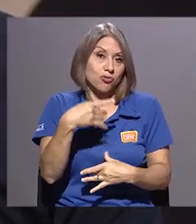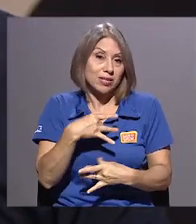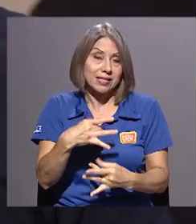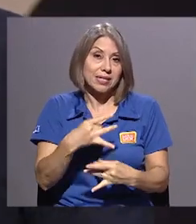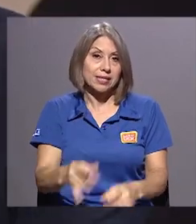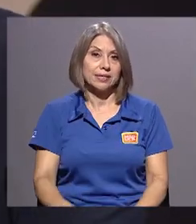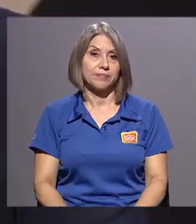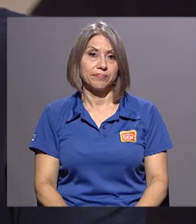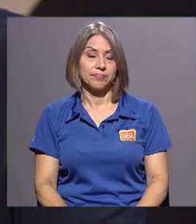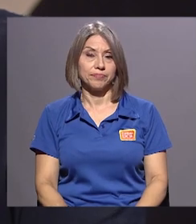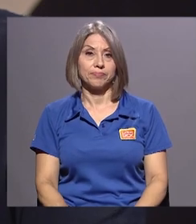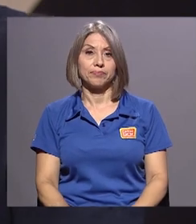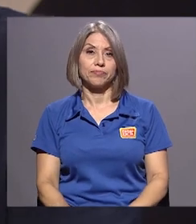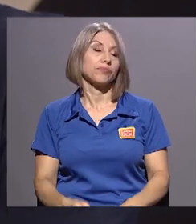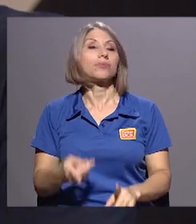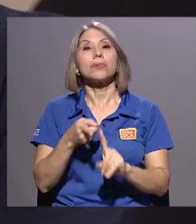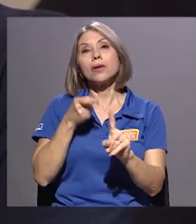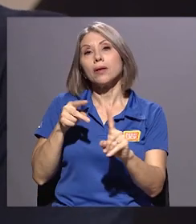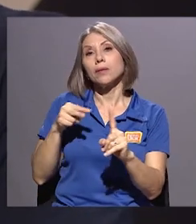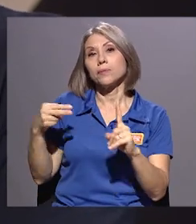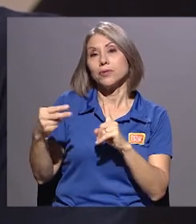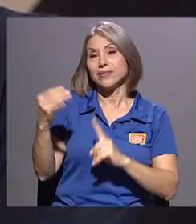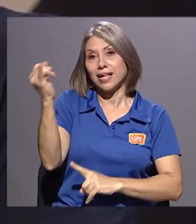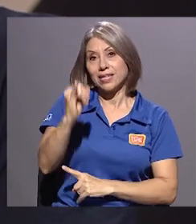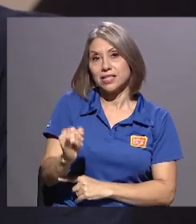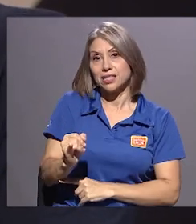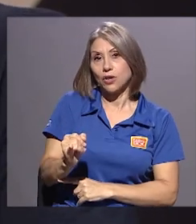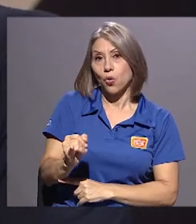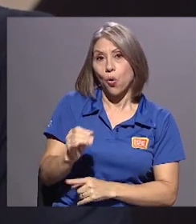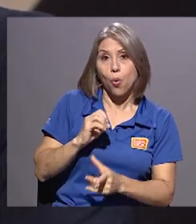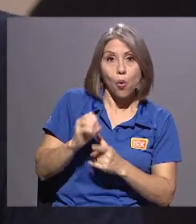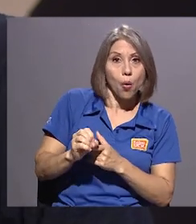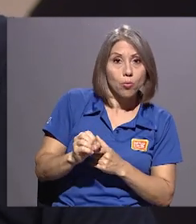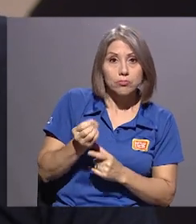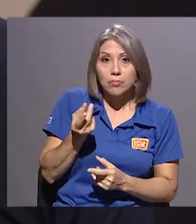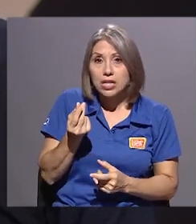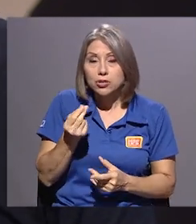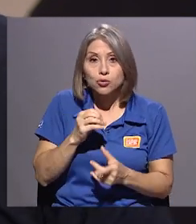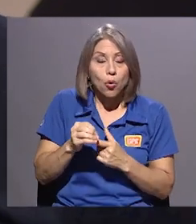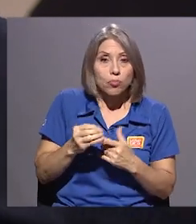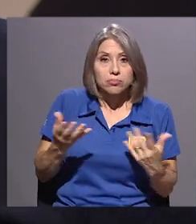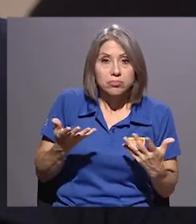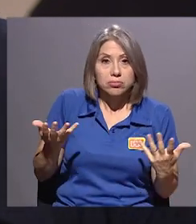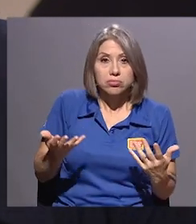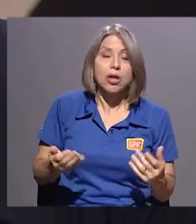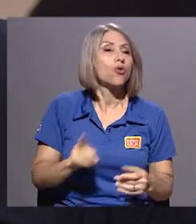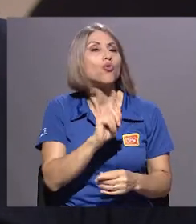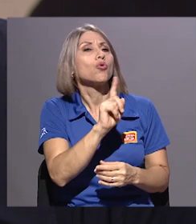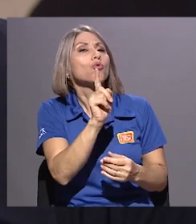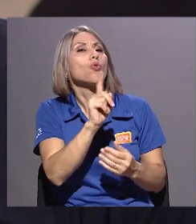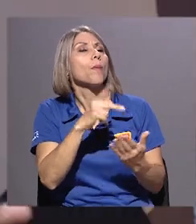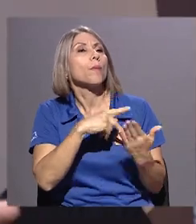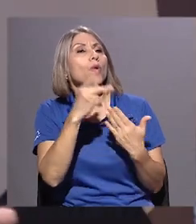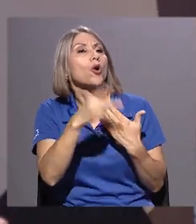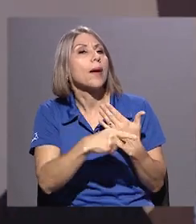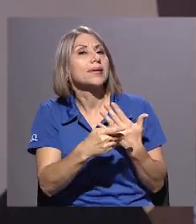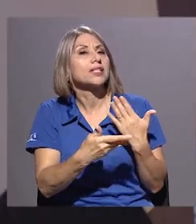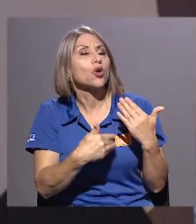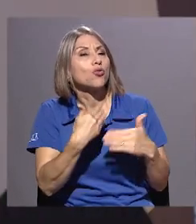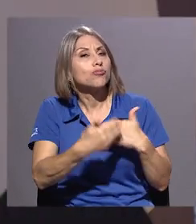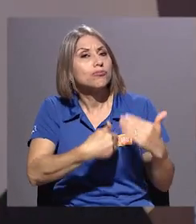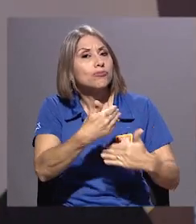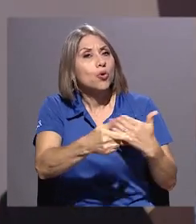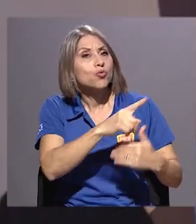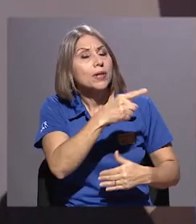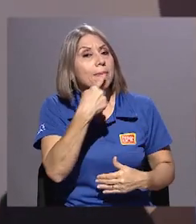Bueno, desde el punto de vista artístico, ¿de la obra o de los precios? No, no. De la programación. Porque me decías